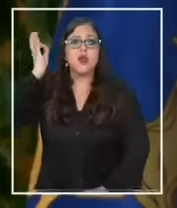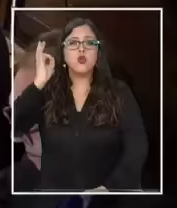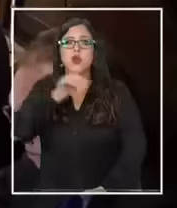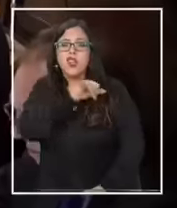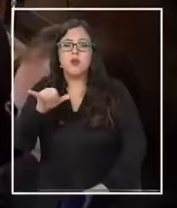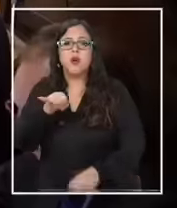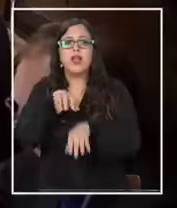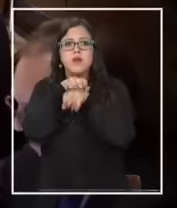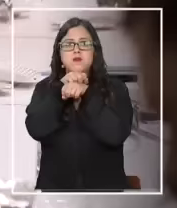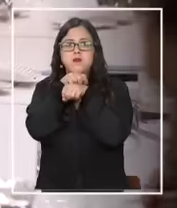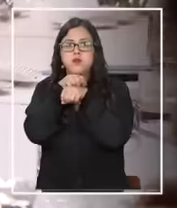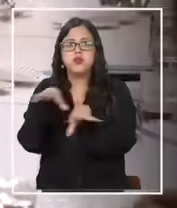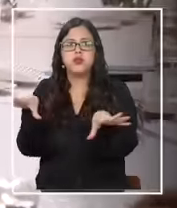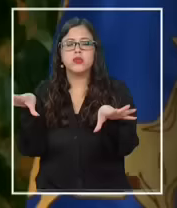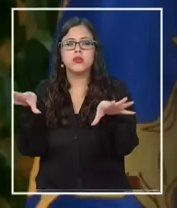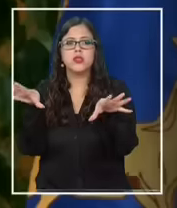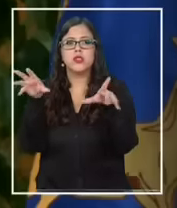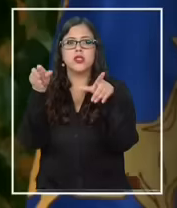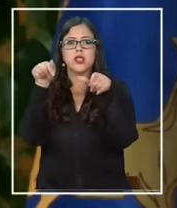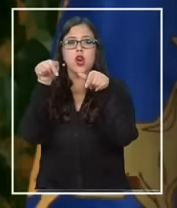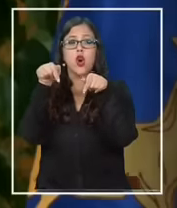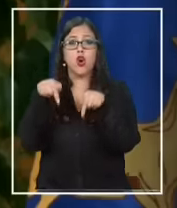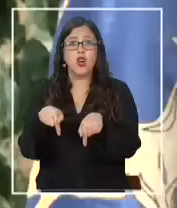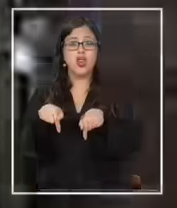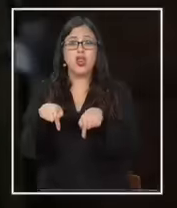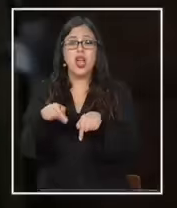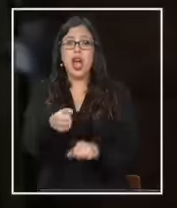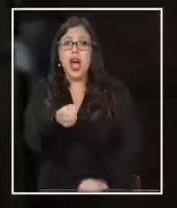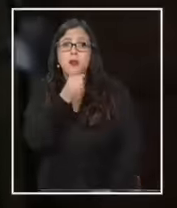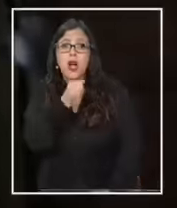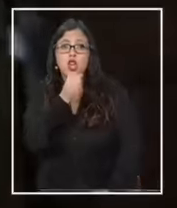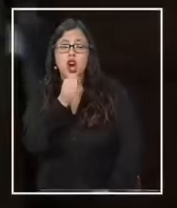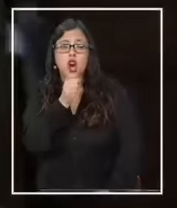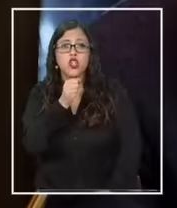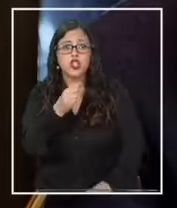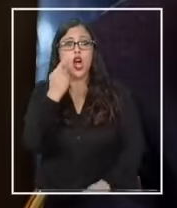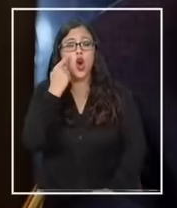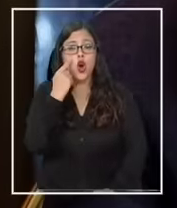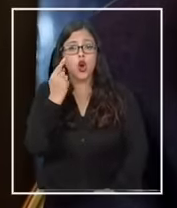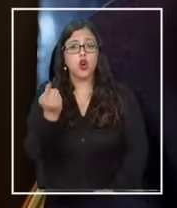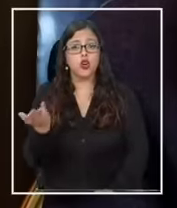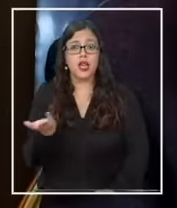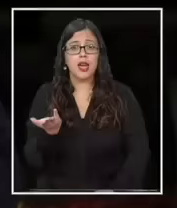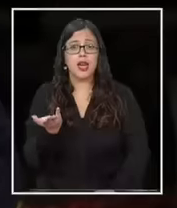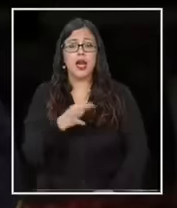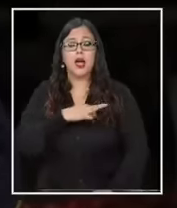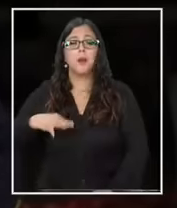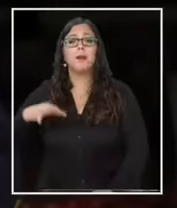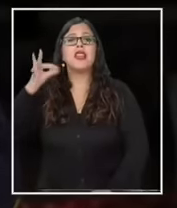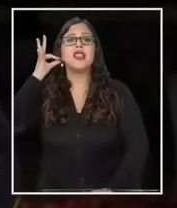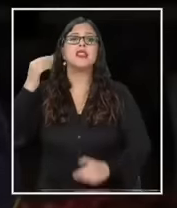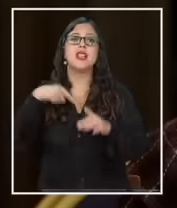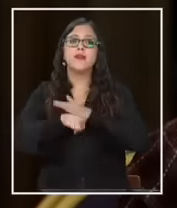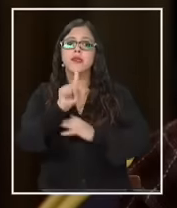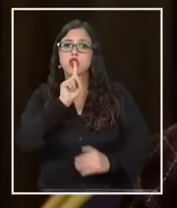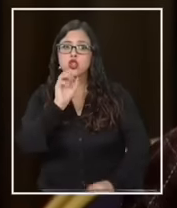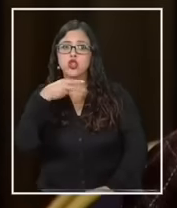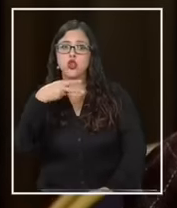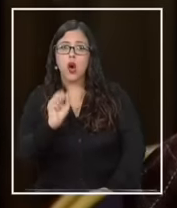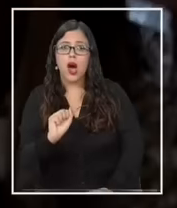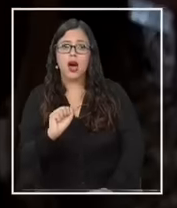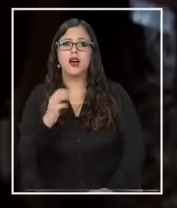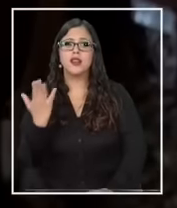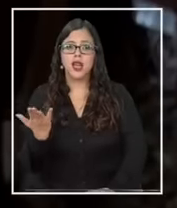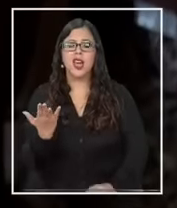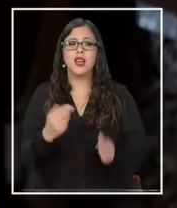después fue filtrado hoy día a algunos medios recordemos que la ministra del interior Carolina Toa hizo una